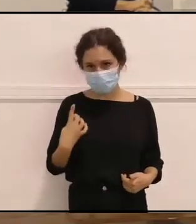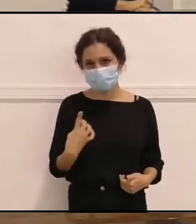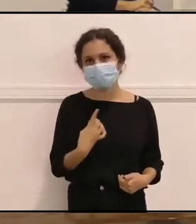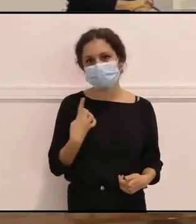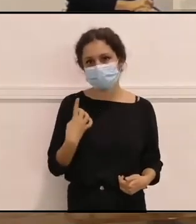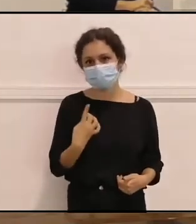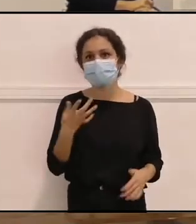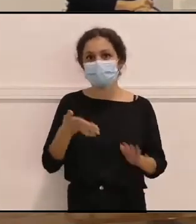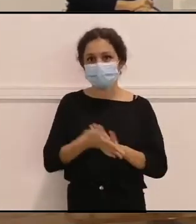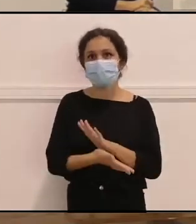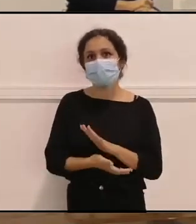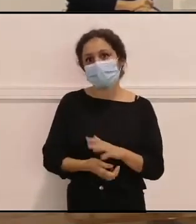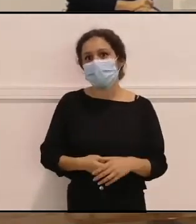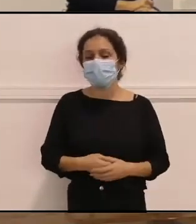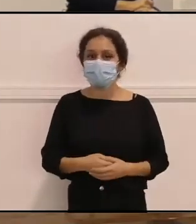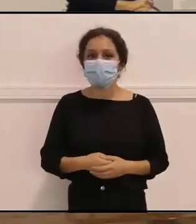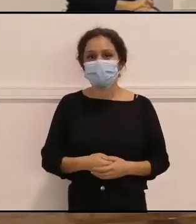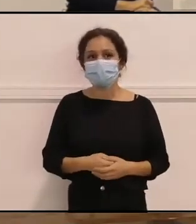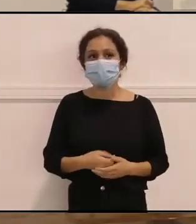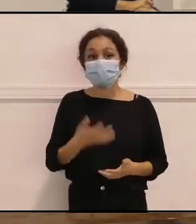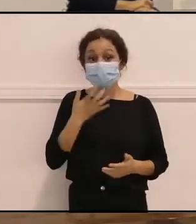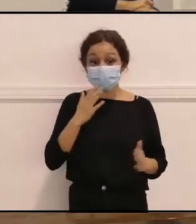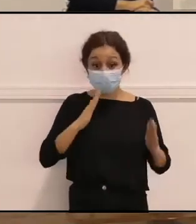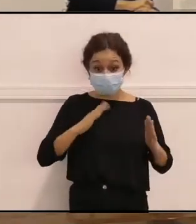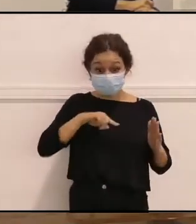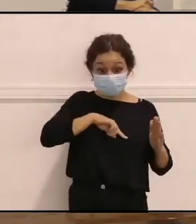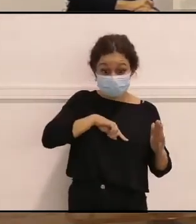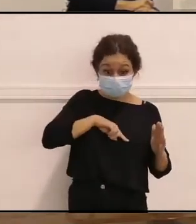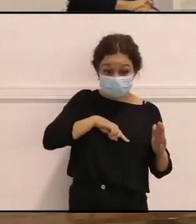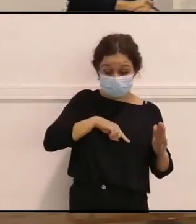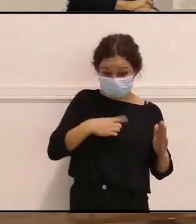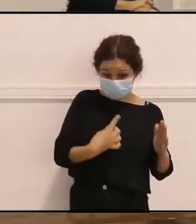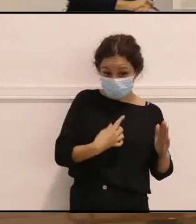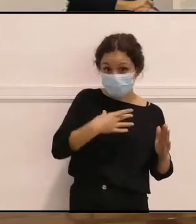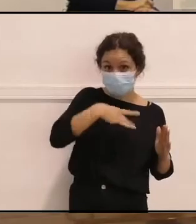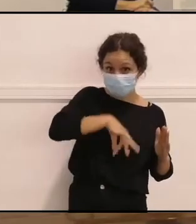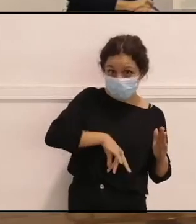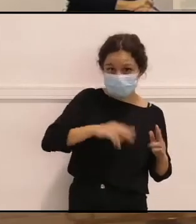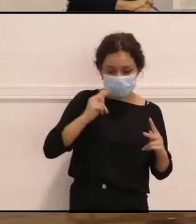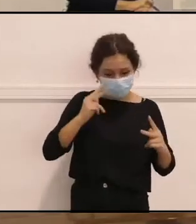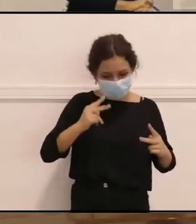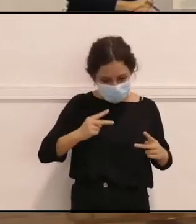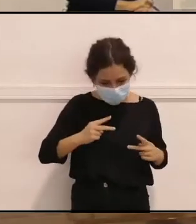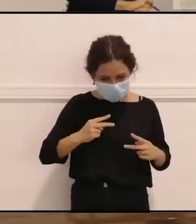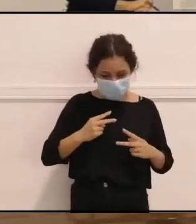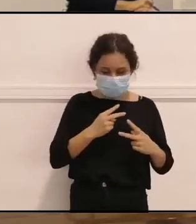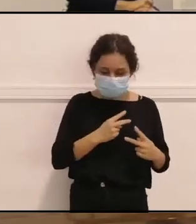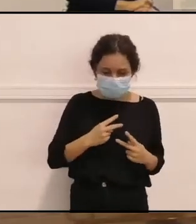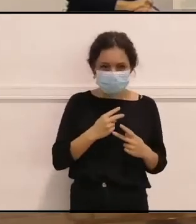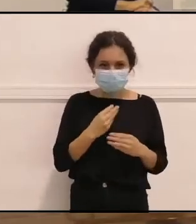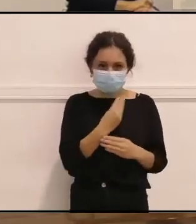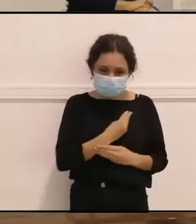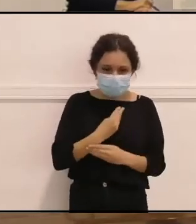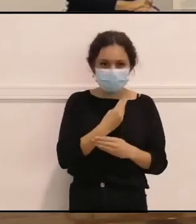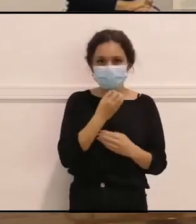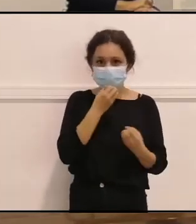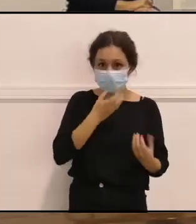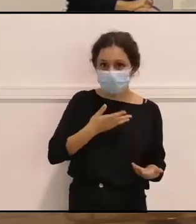Creo que cuando puedo estar sola y puedo estar acogiéndome y recogiéndome, creo que me siento muy